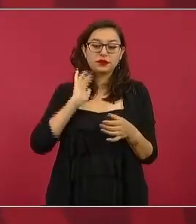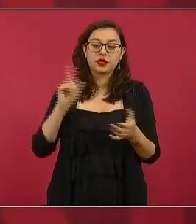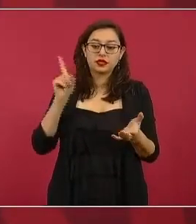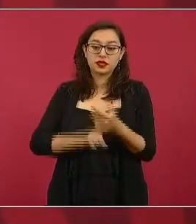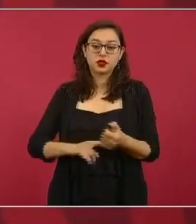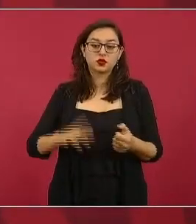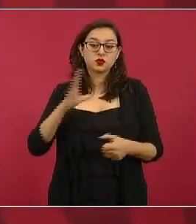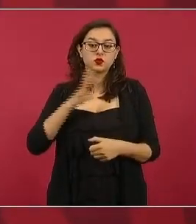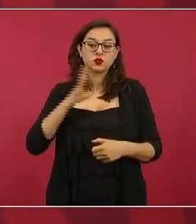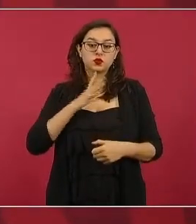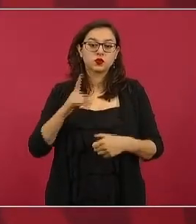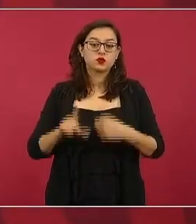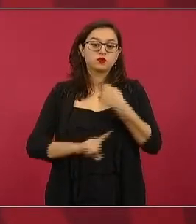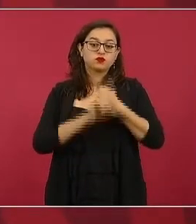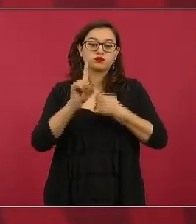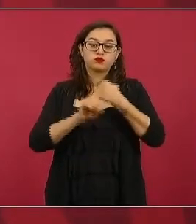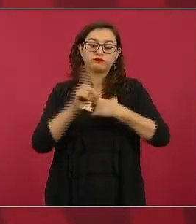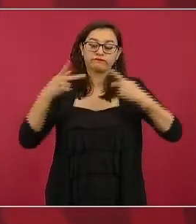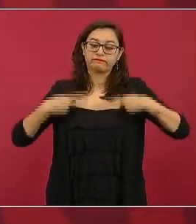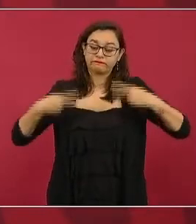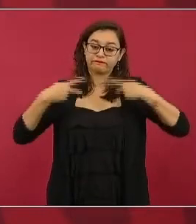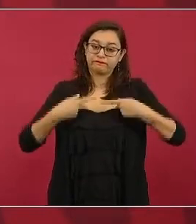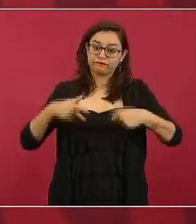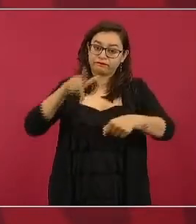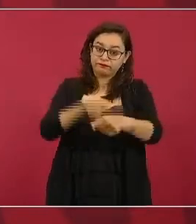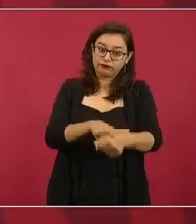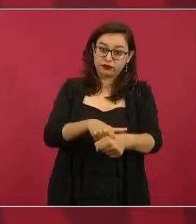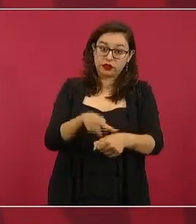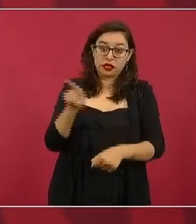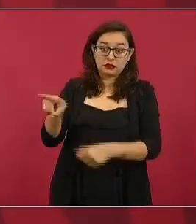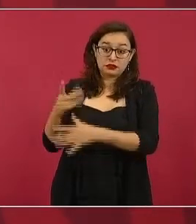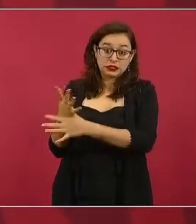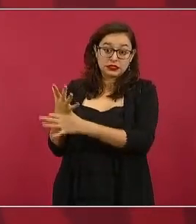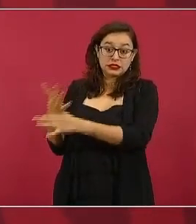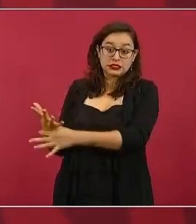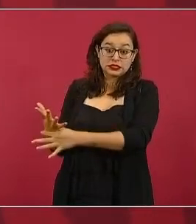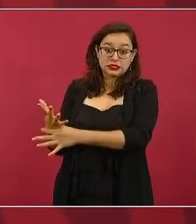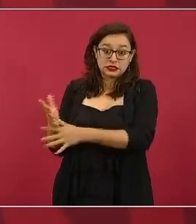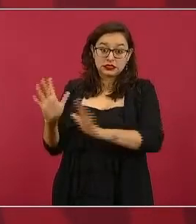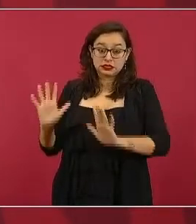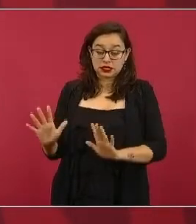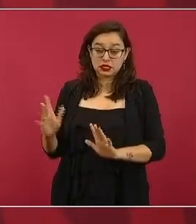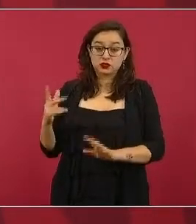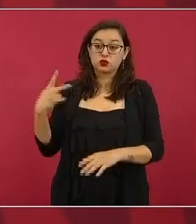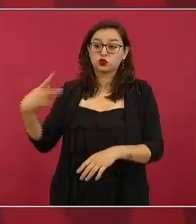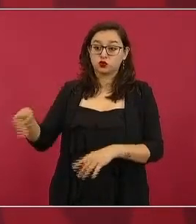él presume de que su hermano fue asesinado